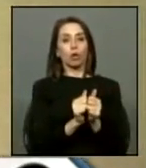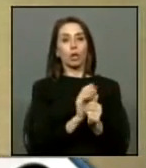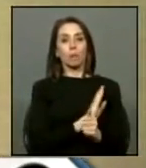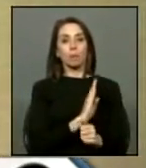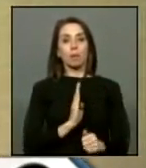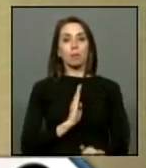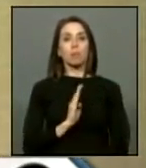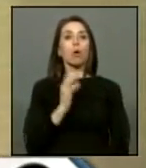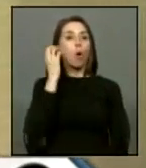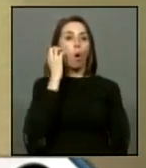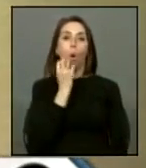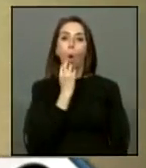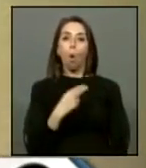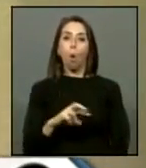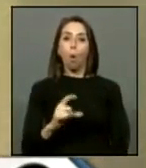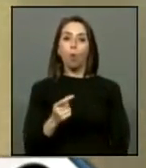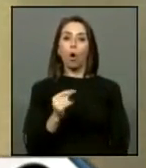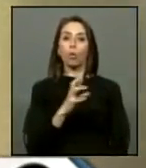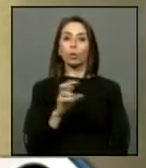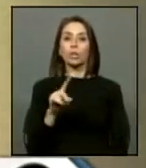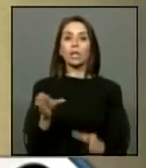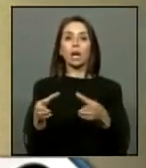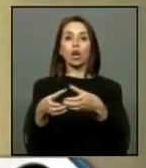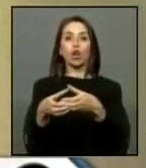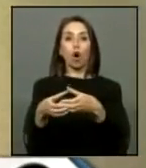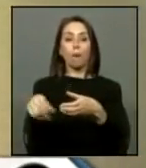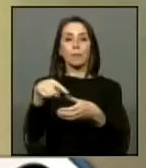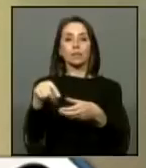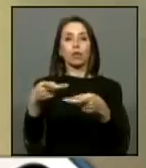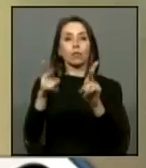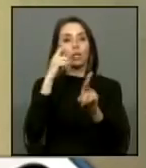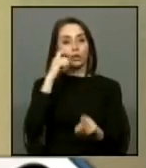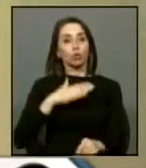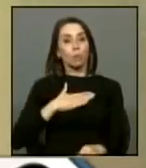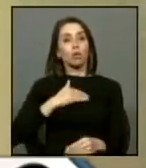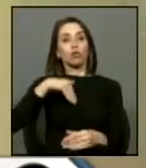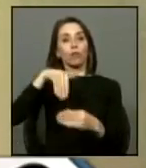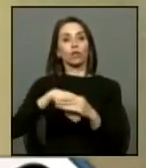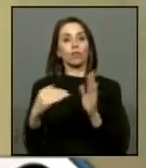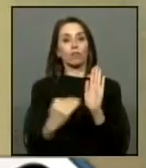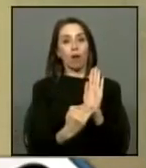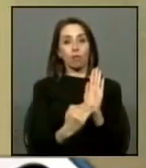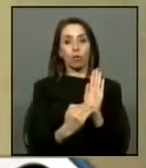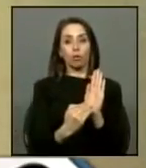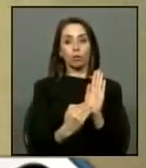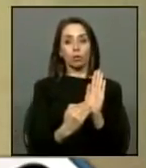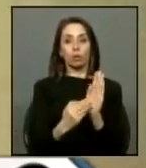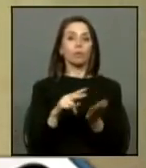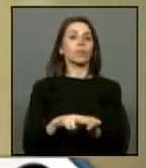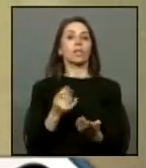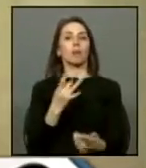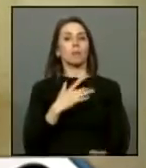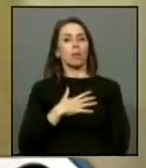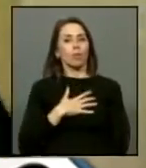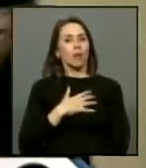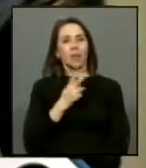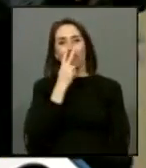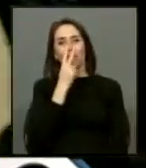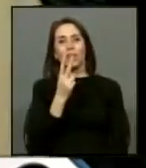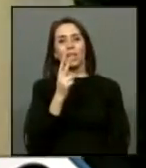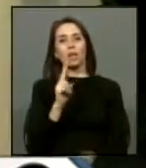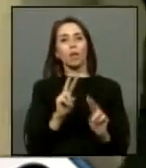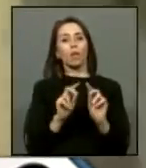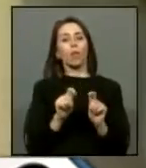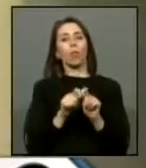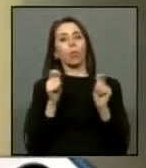bancada, don Hugo Gutiérrez, de que voté a favor en la Comisión de Derechos Humanos. Y la verdad es que me duele ver este doble